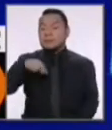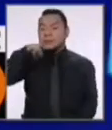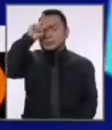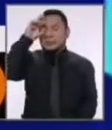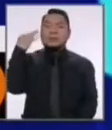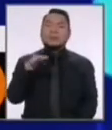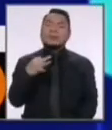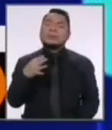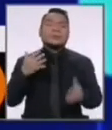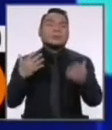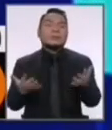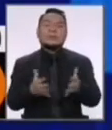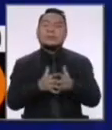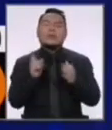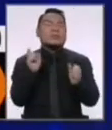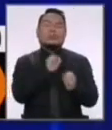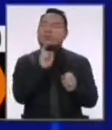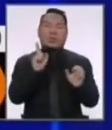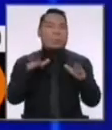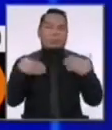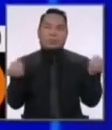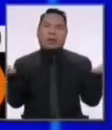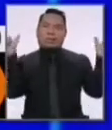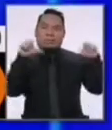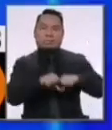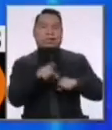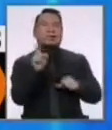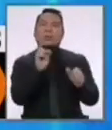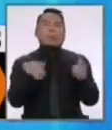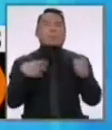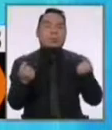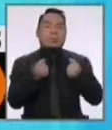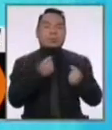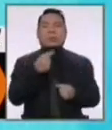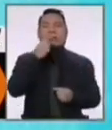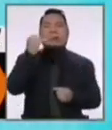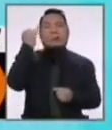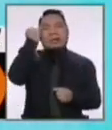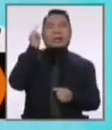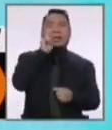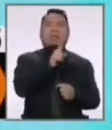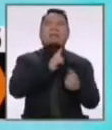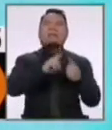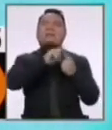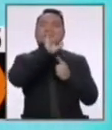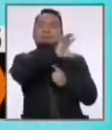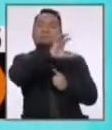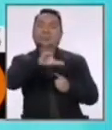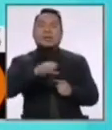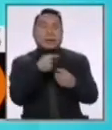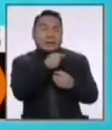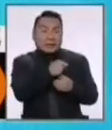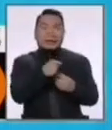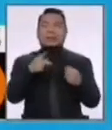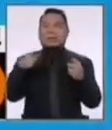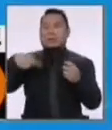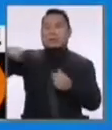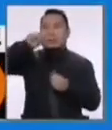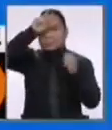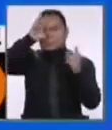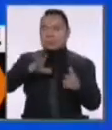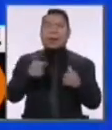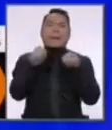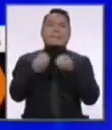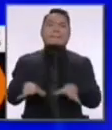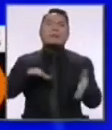sean absolutamente incapaces, ineficientes y tengan taras ideológicas. Y ha permitido que miles de peruanos pierdan la